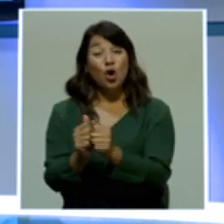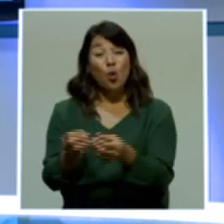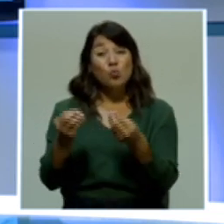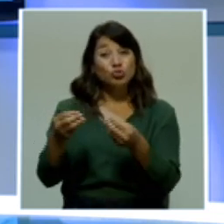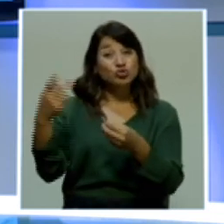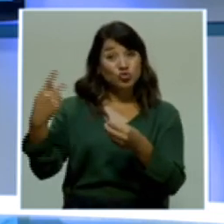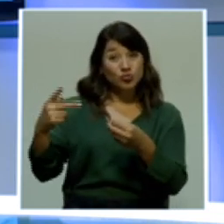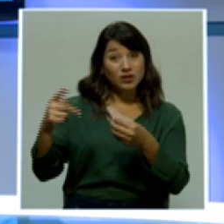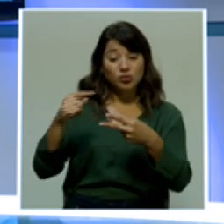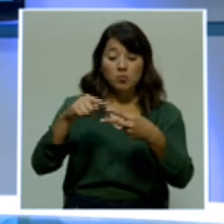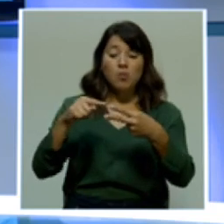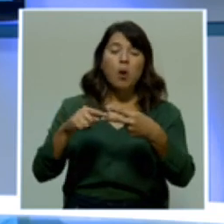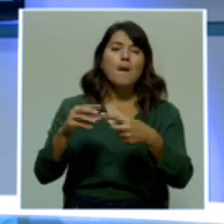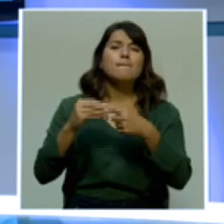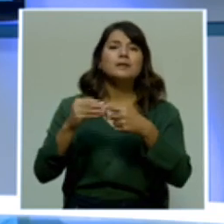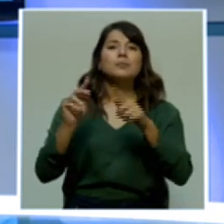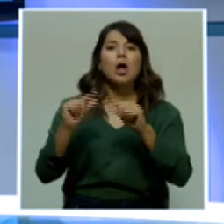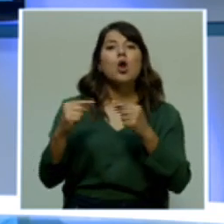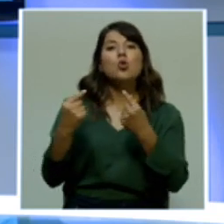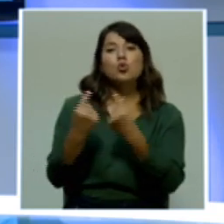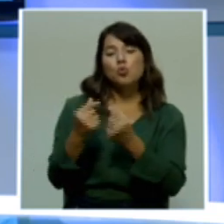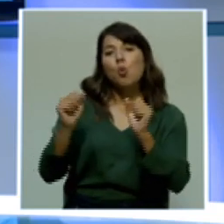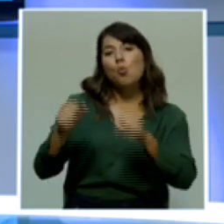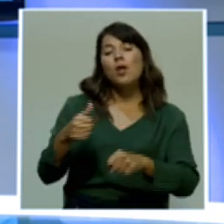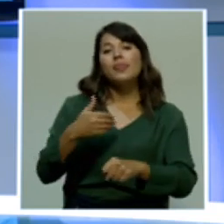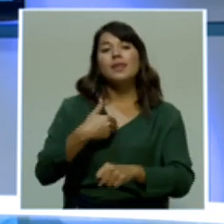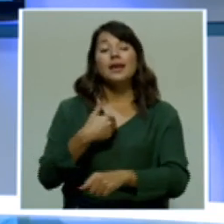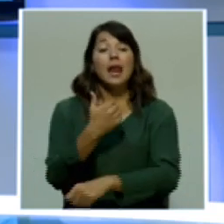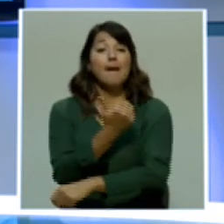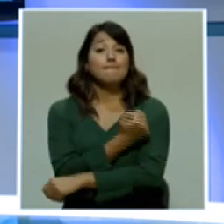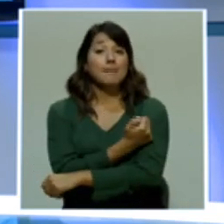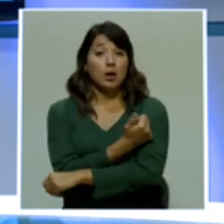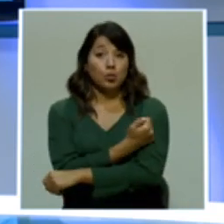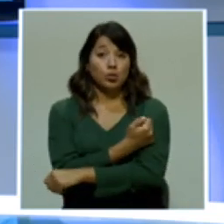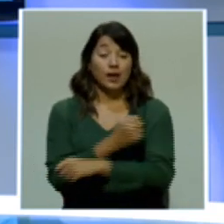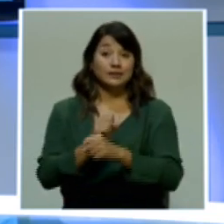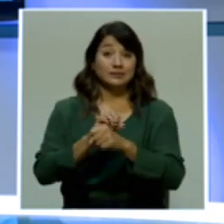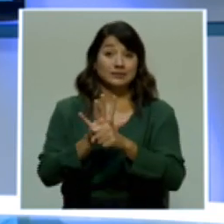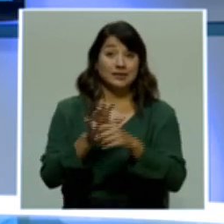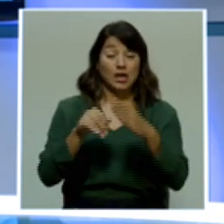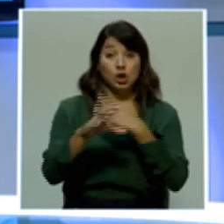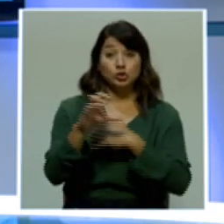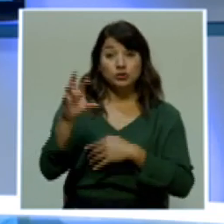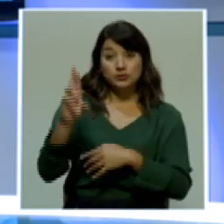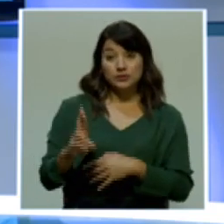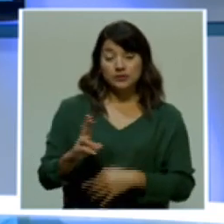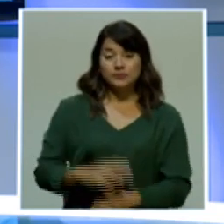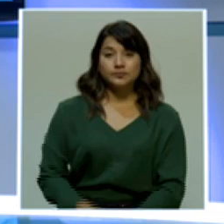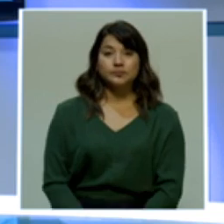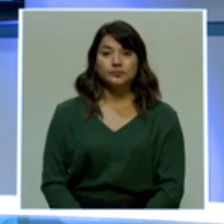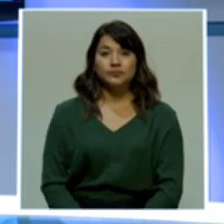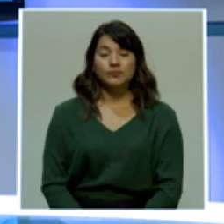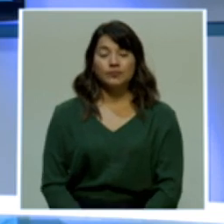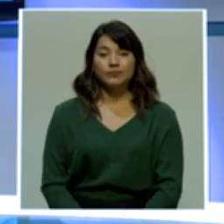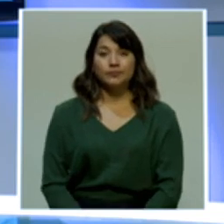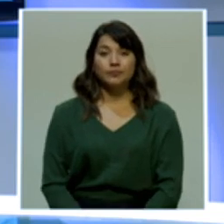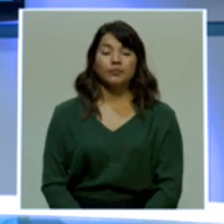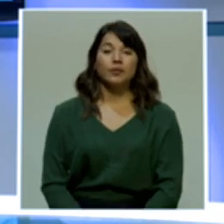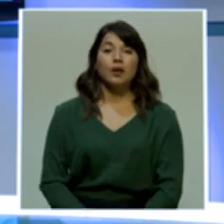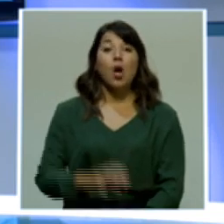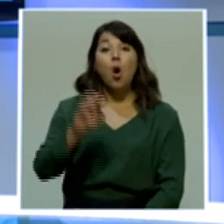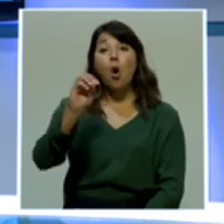recibir la vacuna contra el SARS-CoV-2 en Costa Rica. Pese a que el OIJ